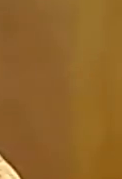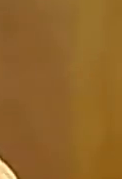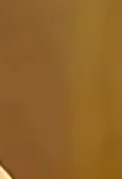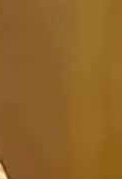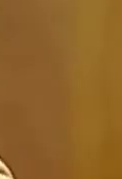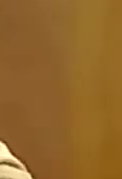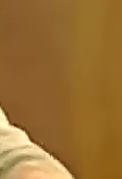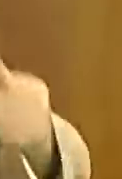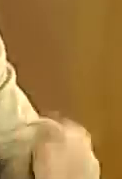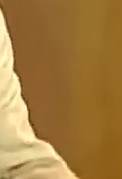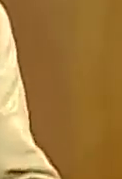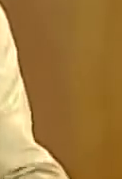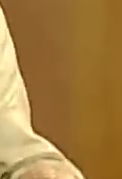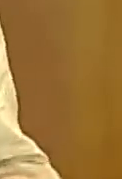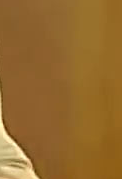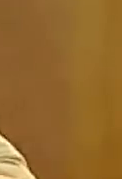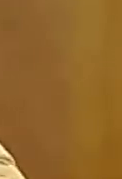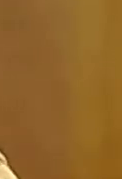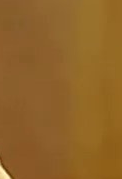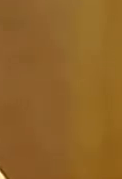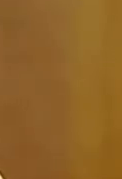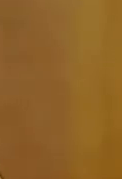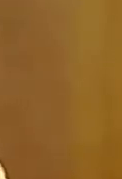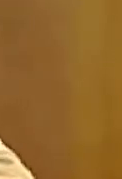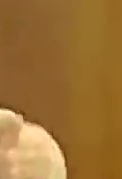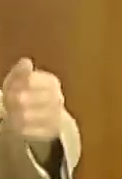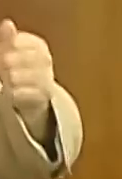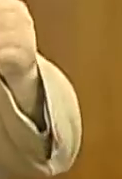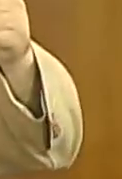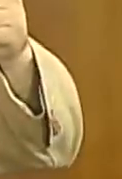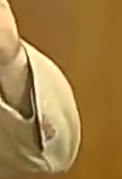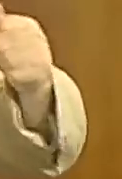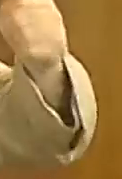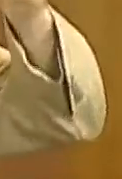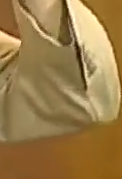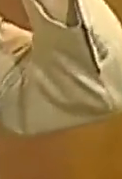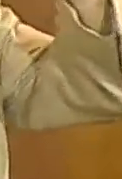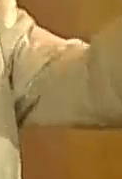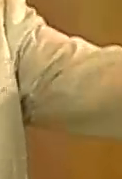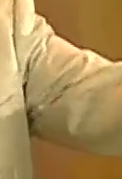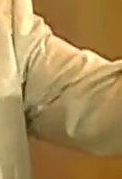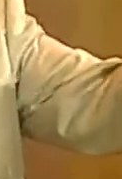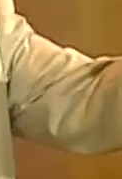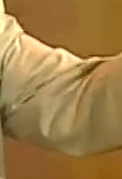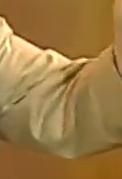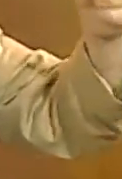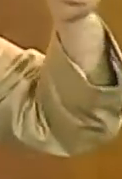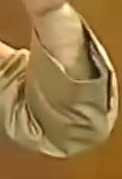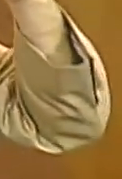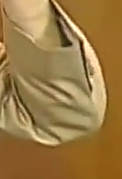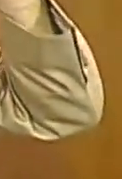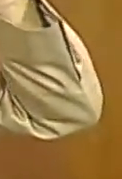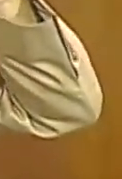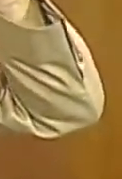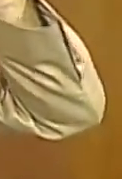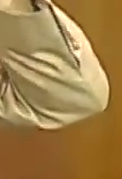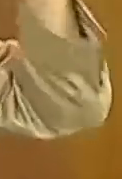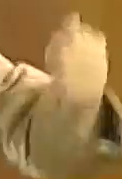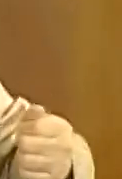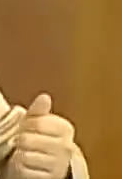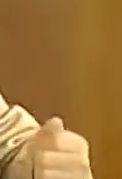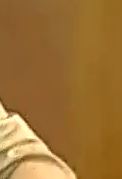momentos decisivos en la historia de Venezuela que tendremos el día 21 para que